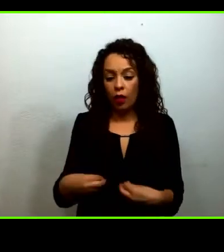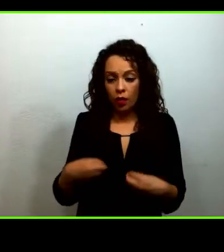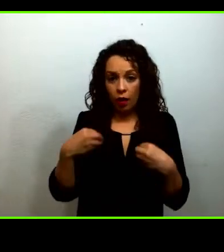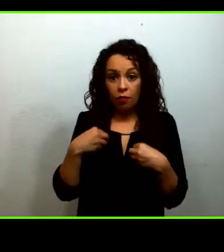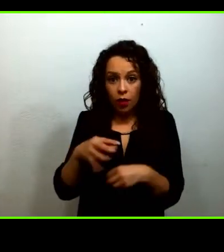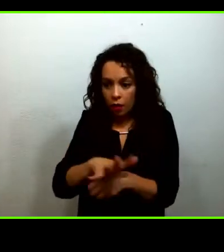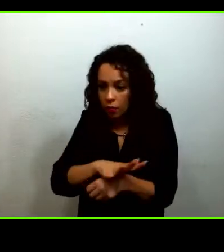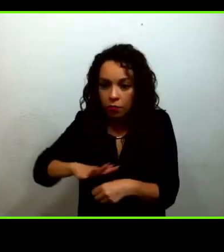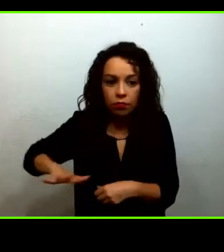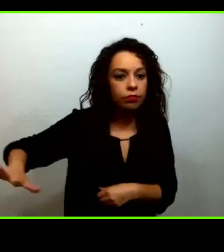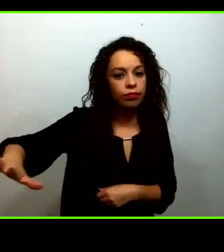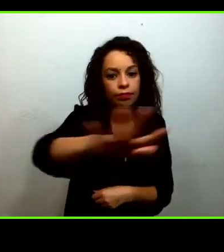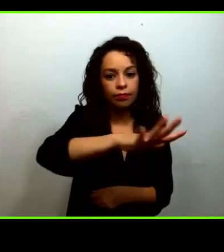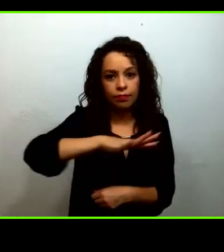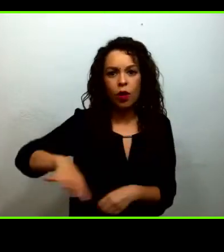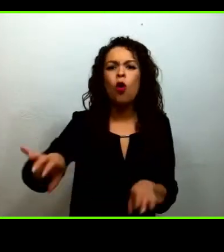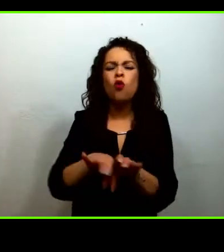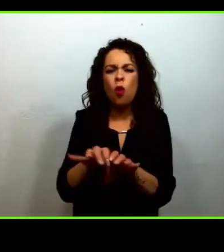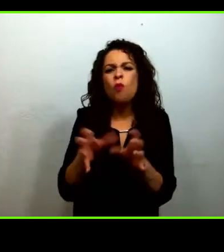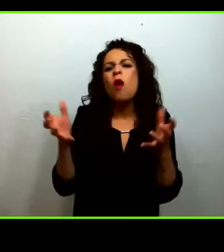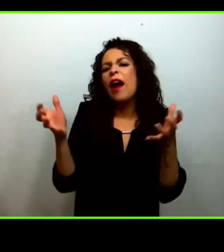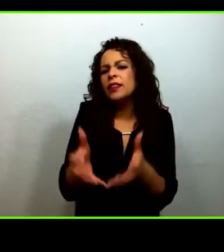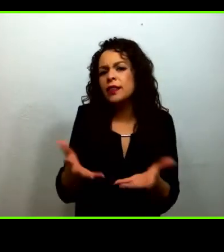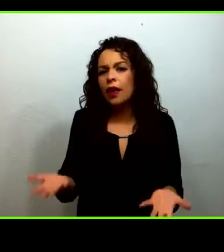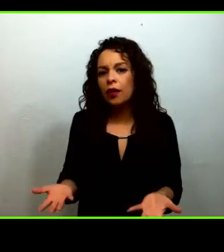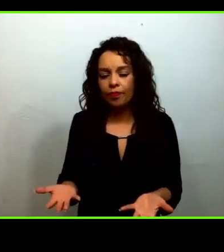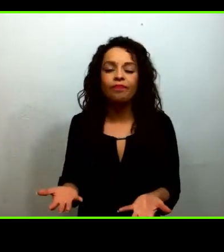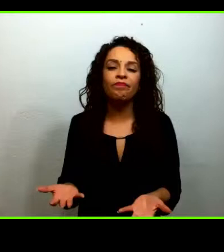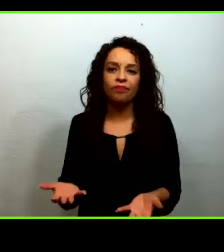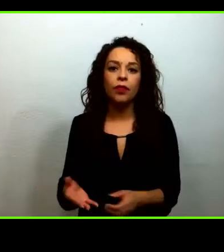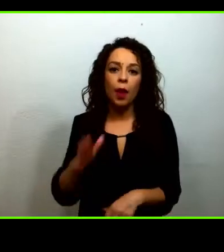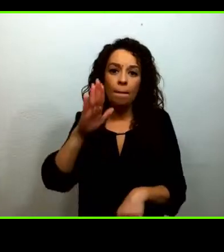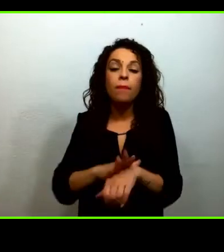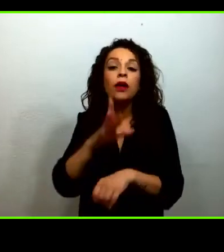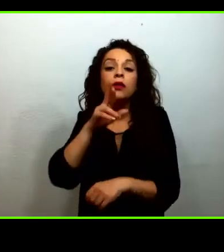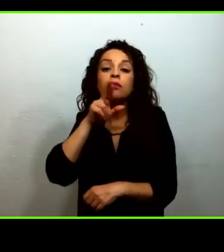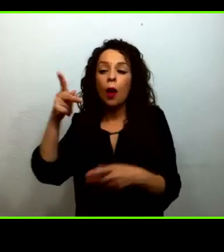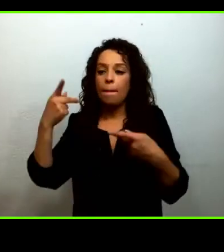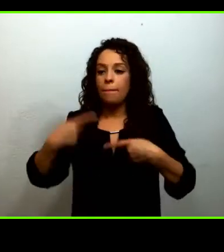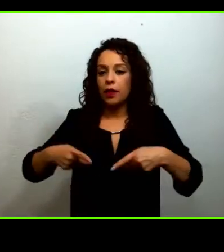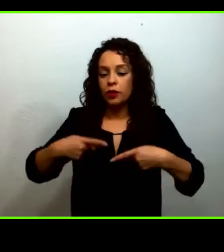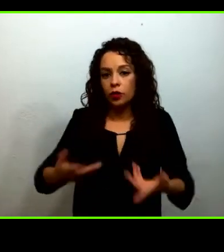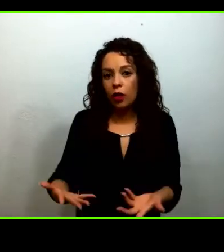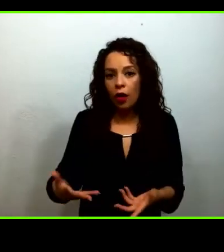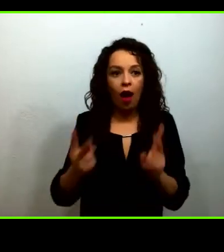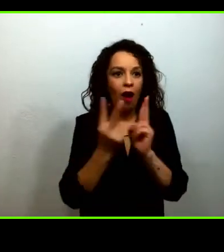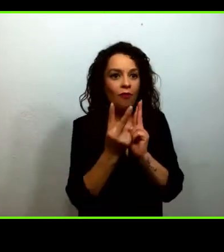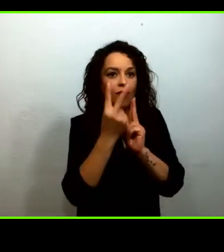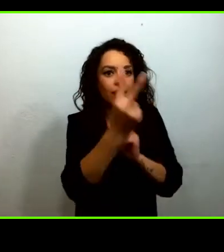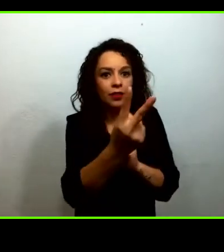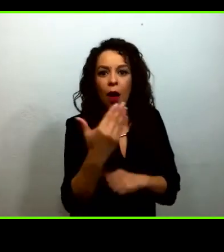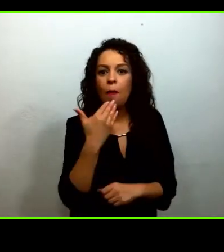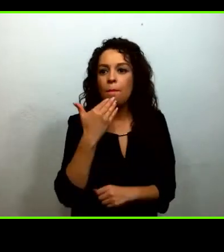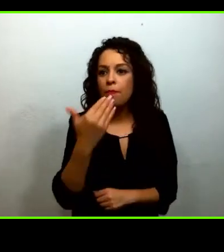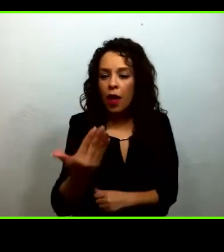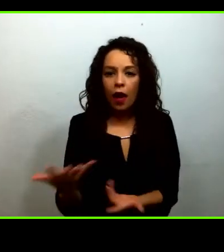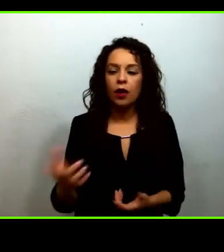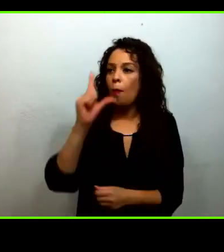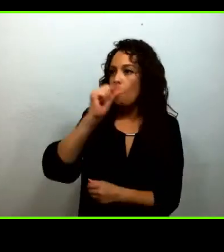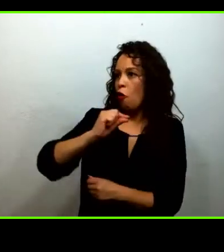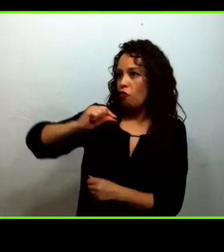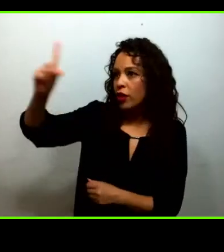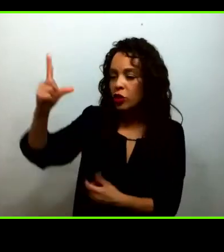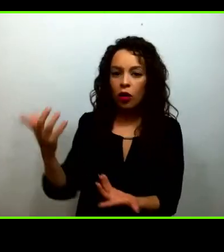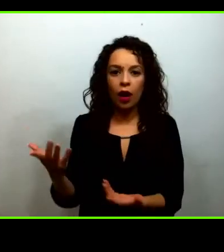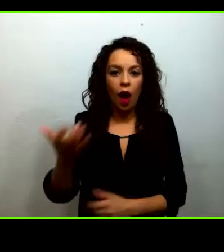cuidar del entorno es tratando de ser mejores ciudadanos, mejores vecinos, mejores profesionales, mejores compañeros de trabajo,